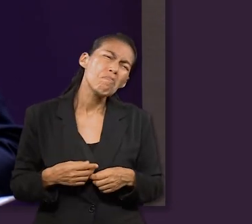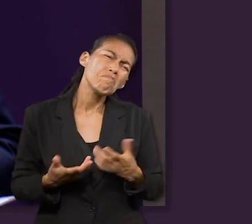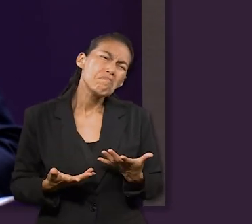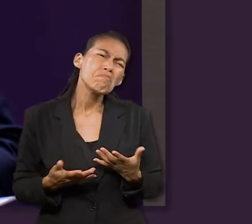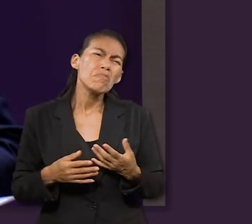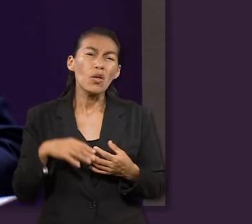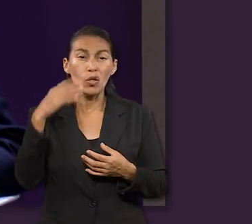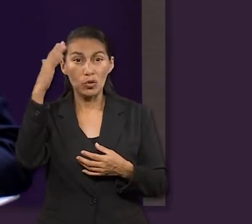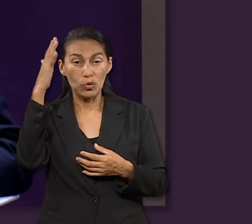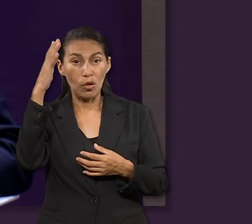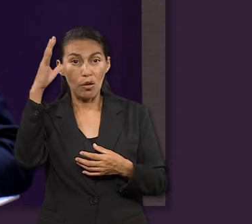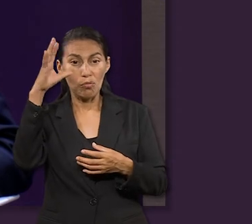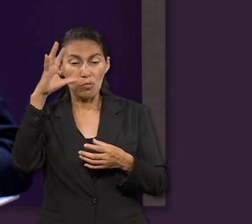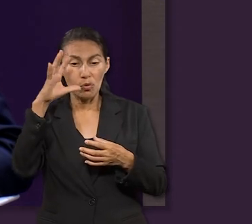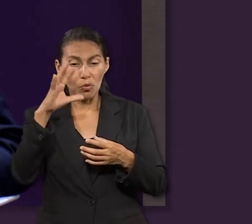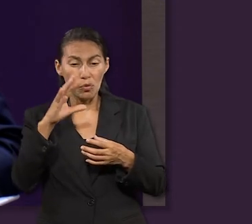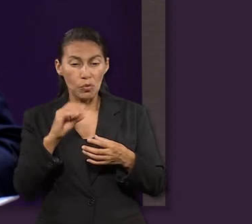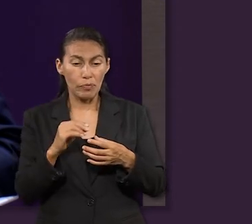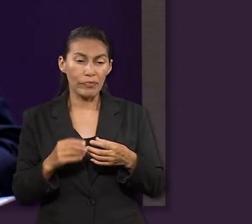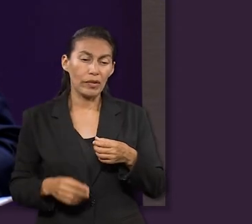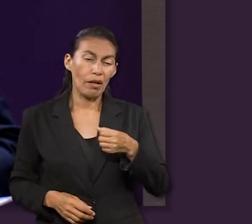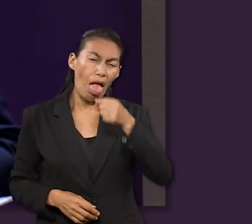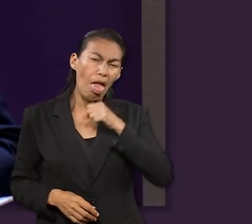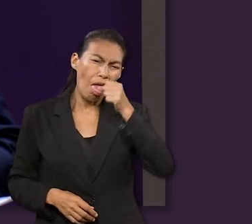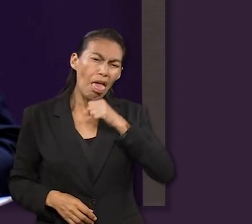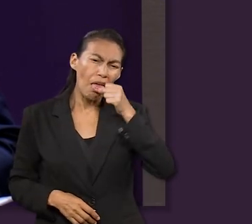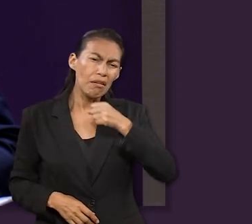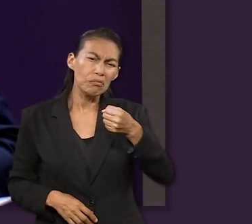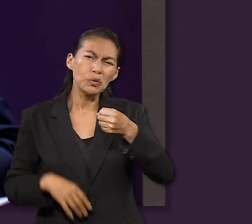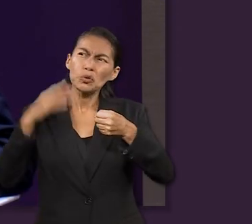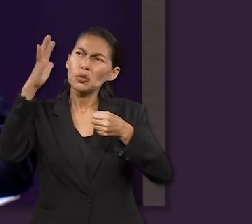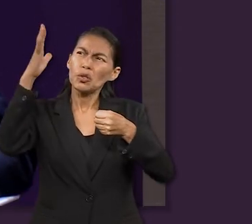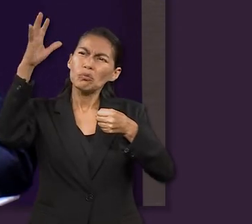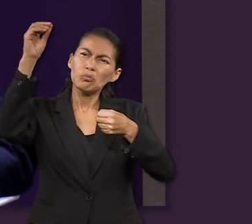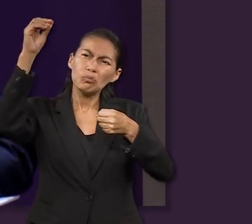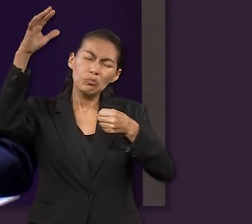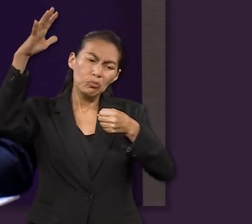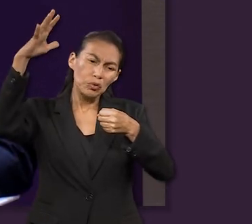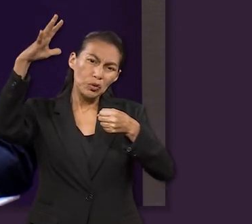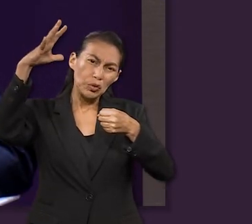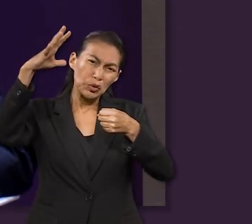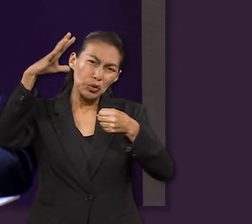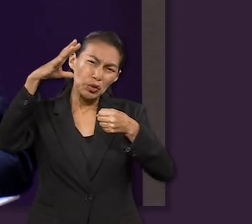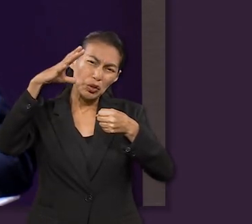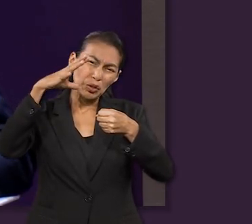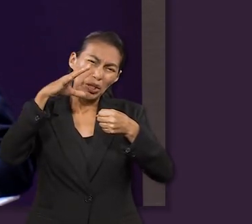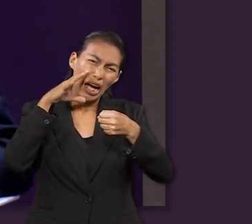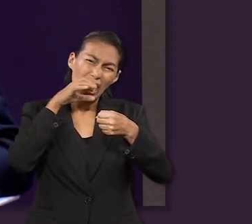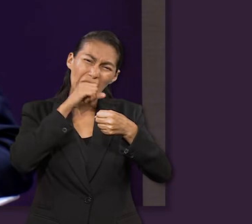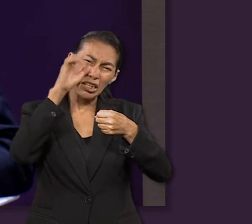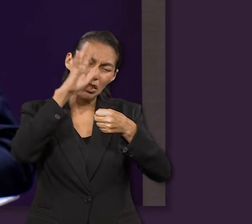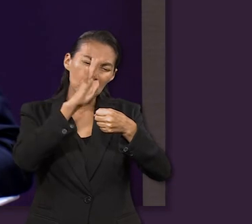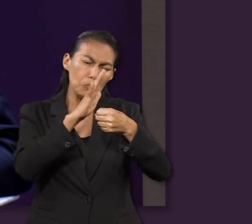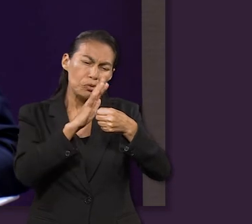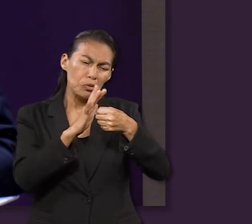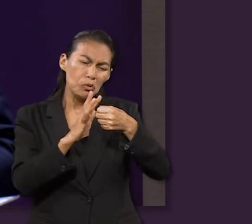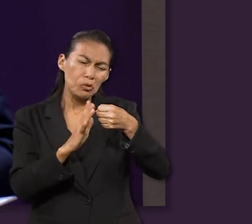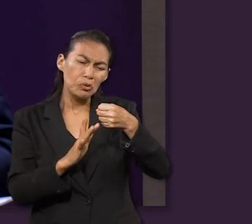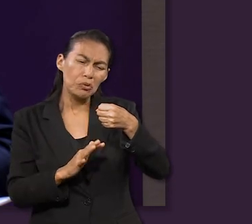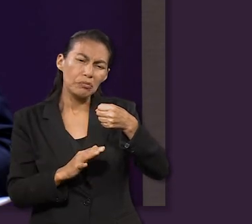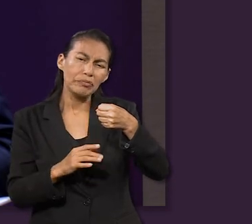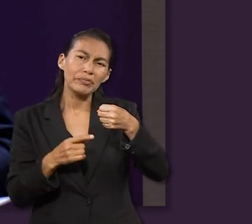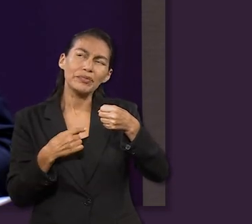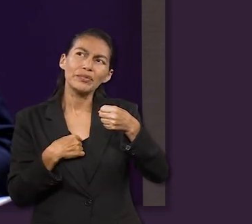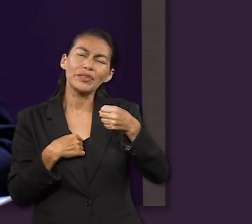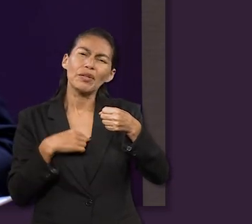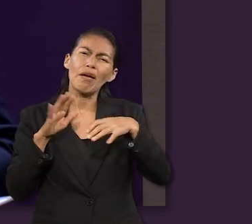consecuencia, ¿no? Entonces, todo tiene consecuencia. Lo que llaman la causa y efecto. Entonces, a veces nos queremos